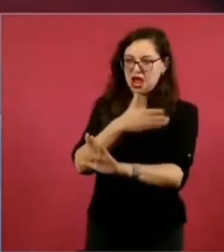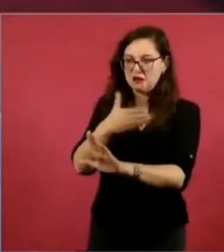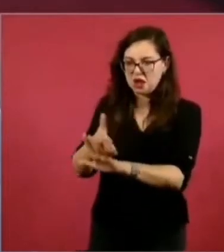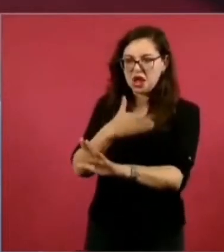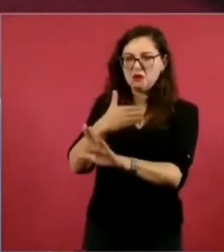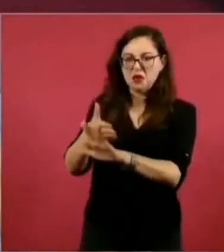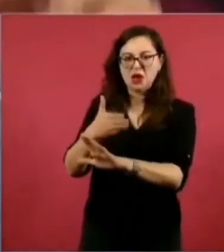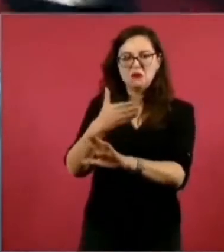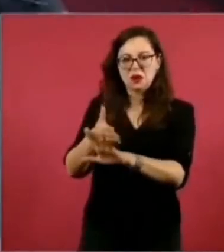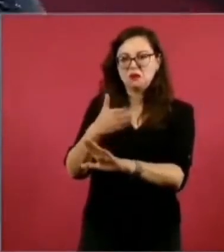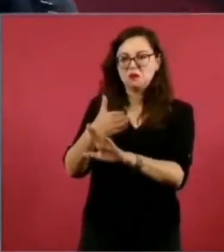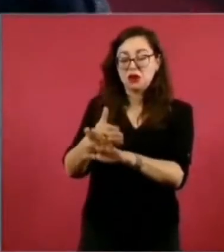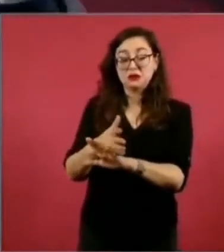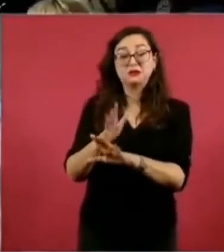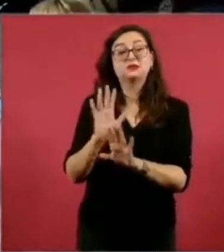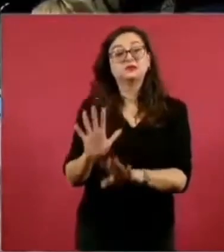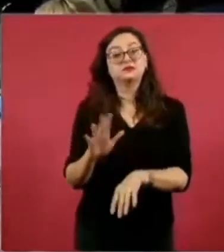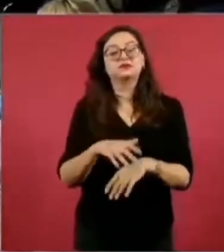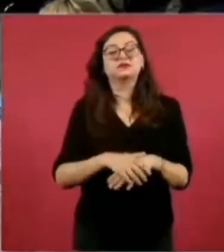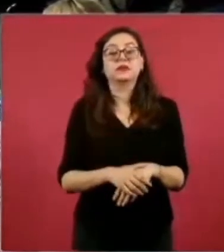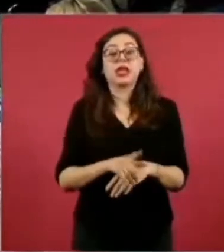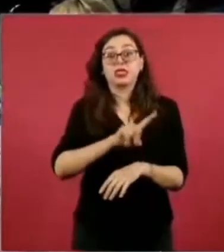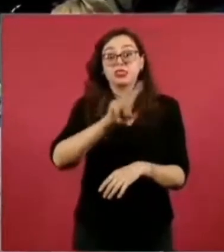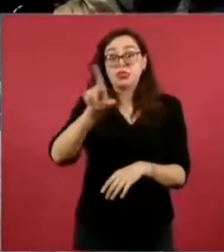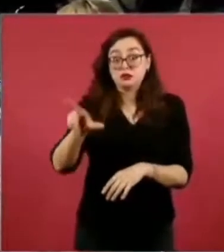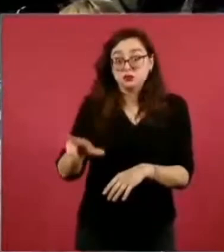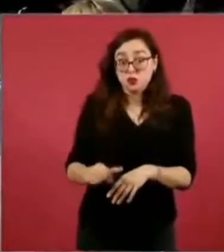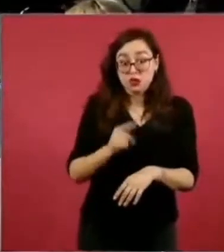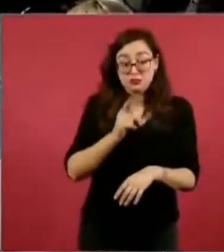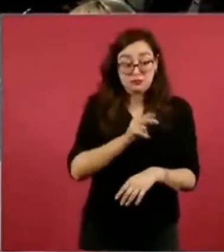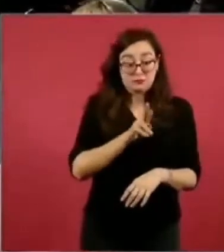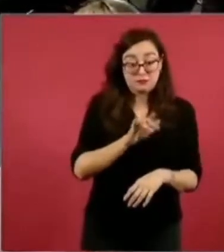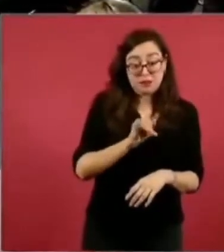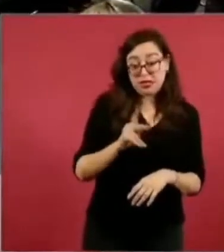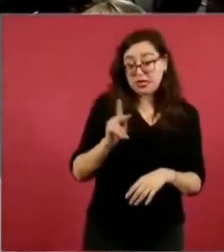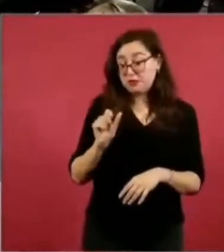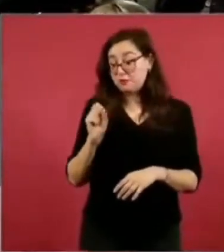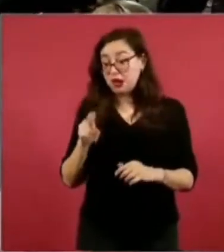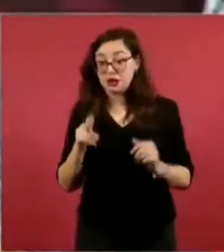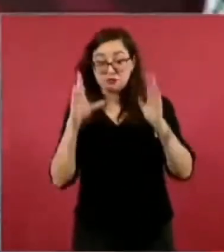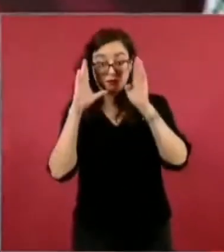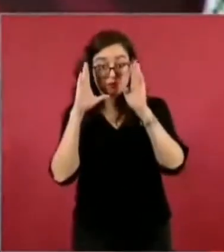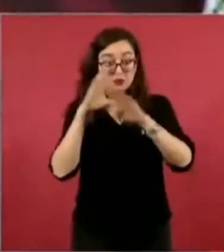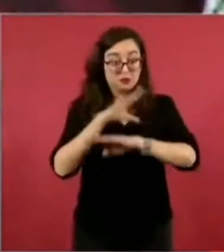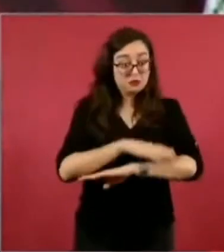Y ya una vez que se arreglaron, se acabó